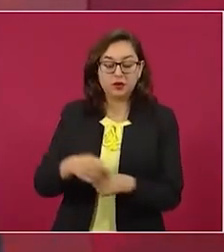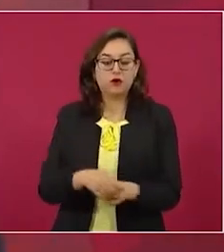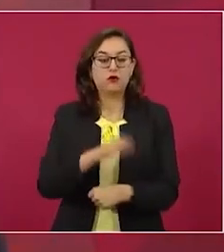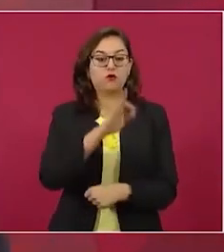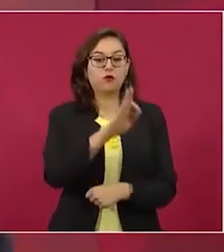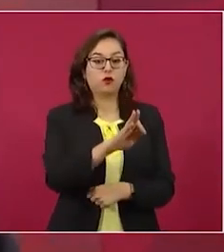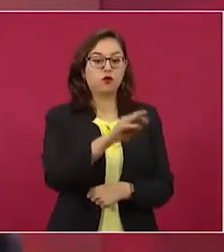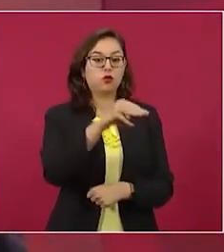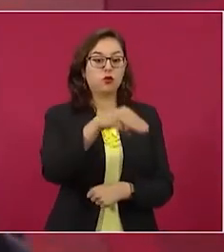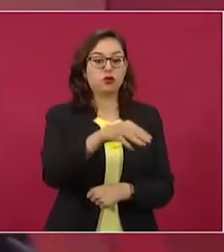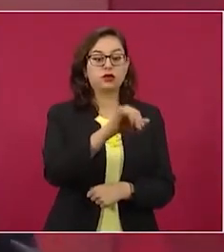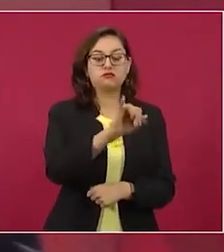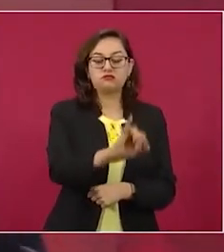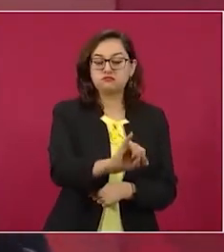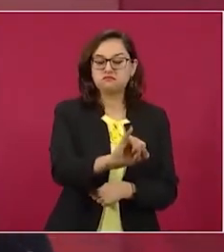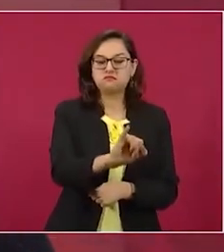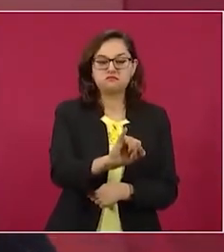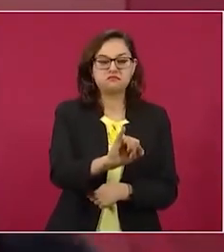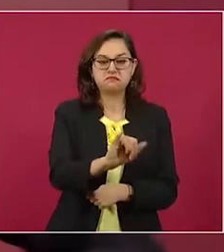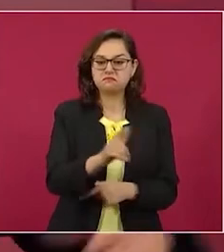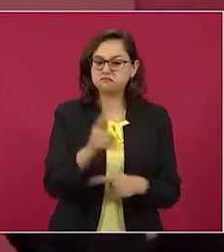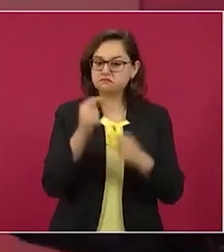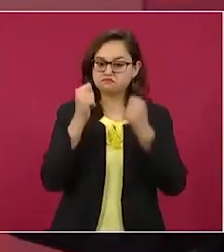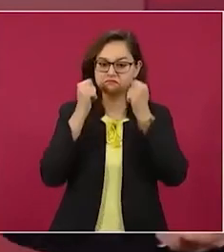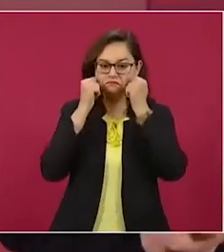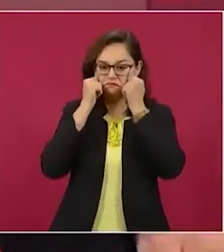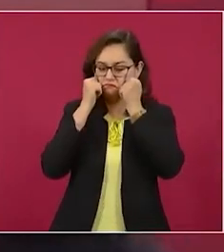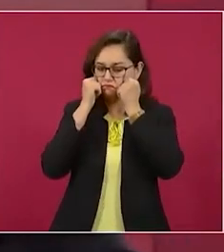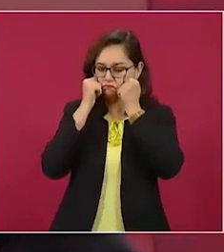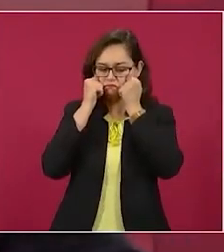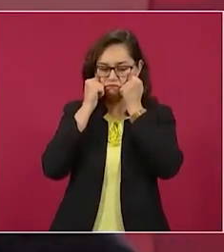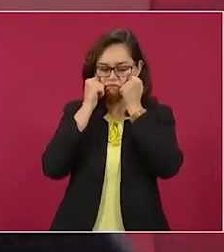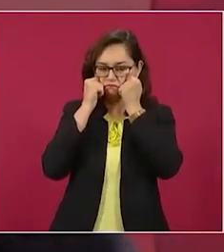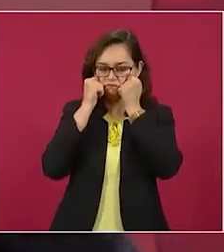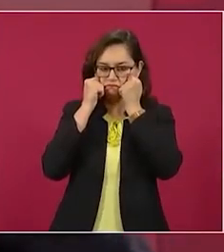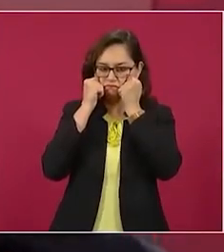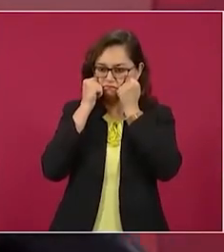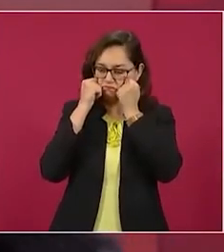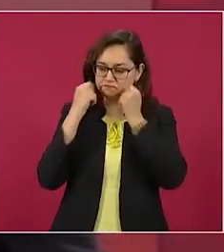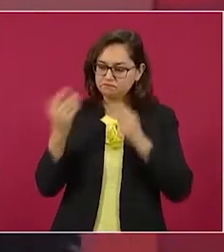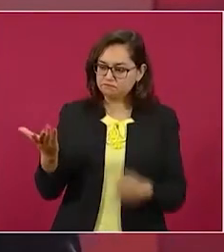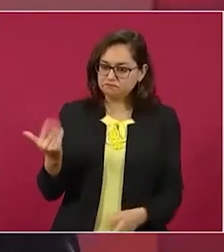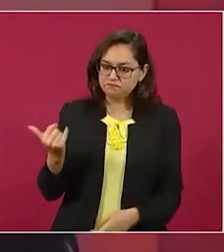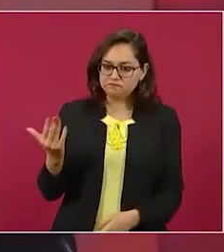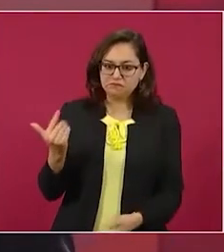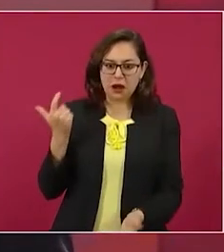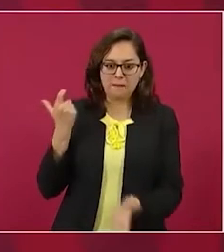Monetario Internacional está queriendo